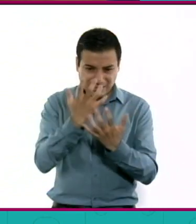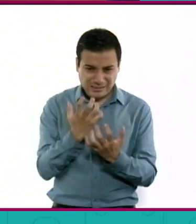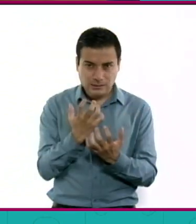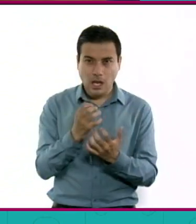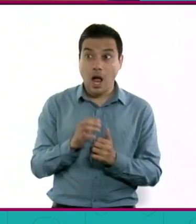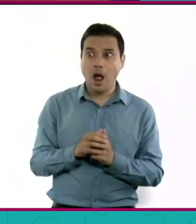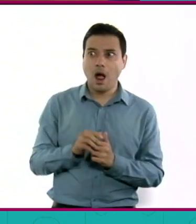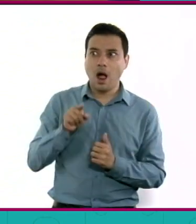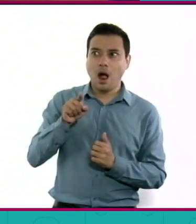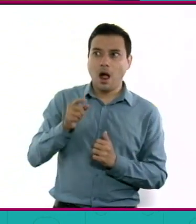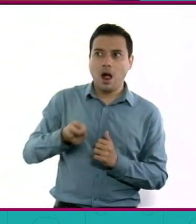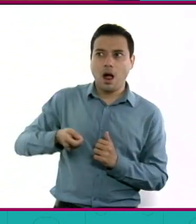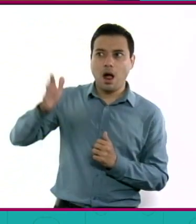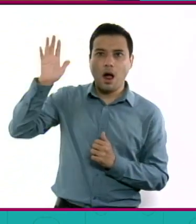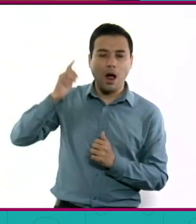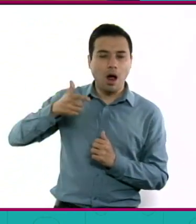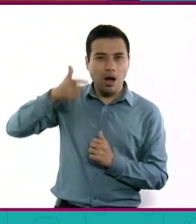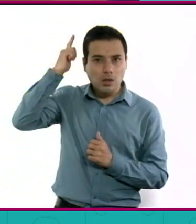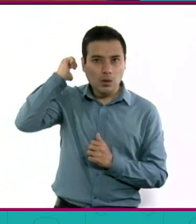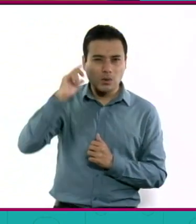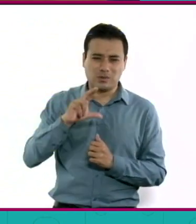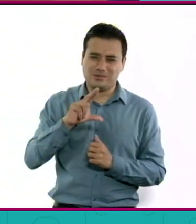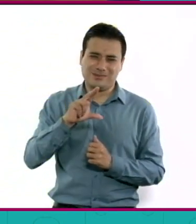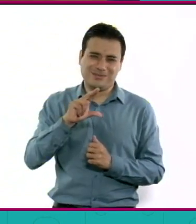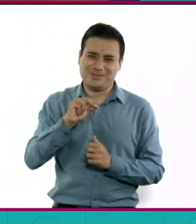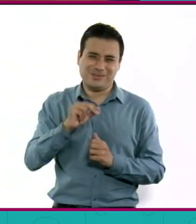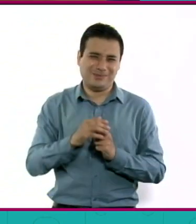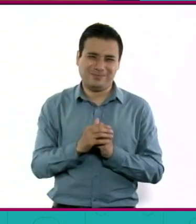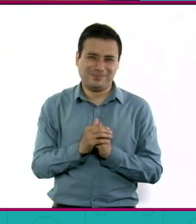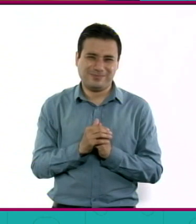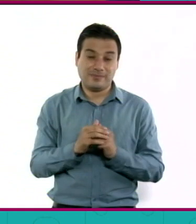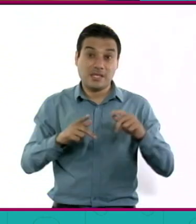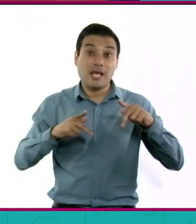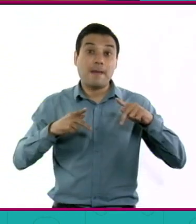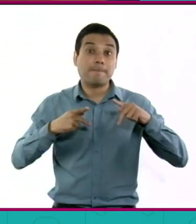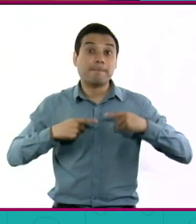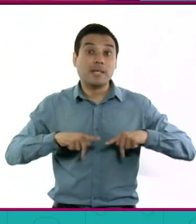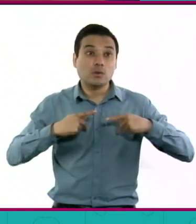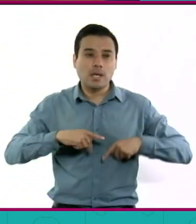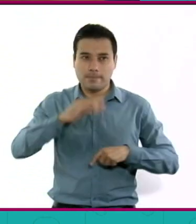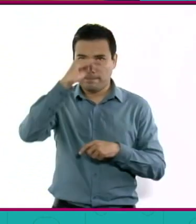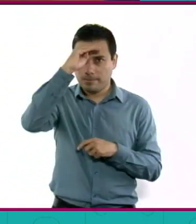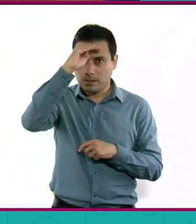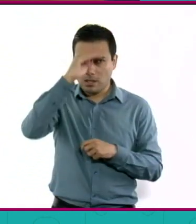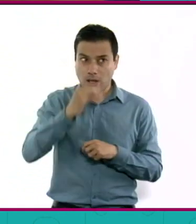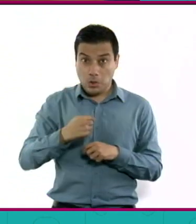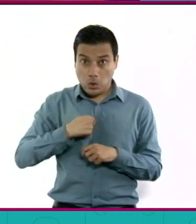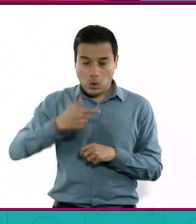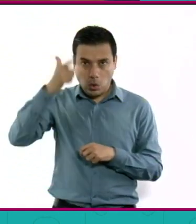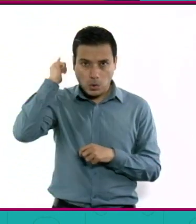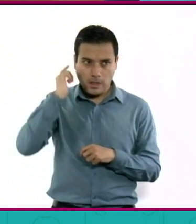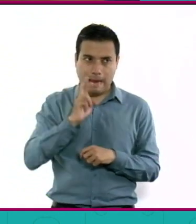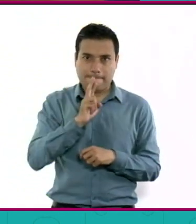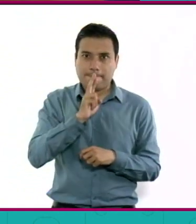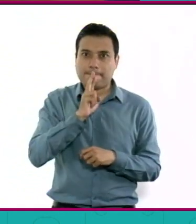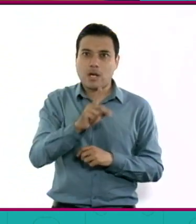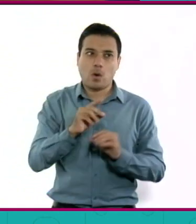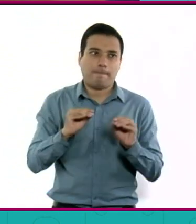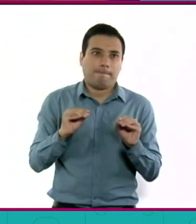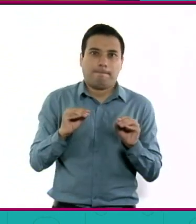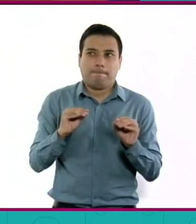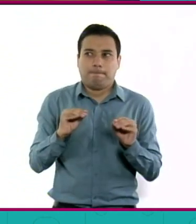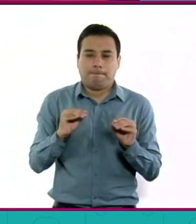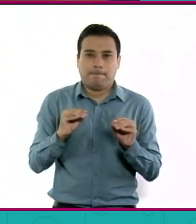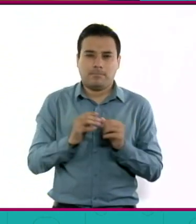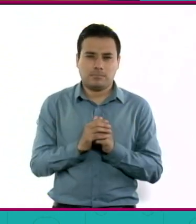A veces la gente siente que el estigma de locura es algo que hay que correrle porque es contagioso o que no se